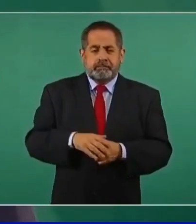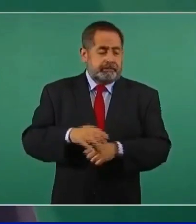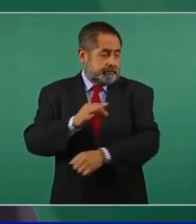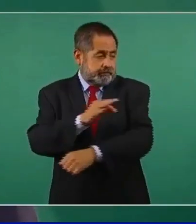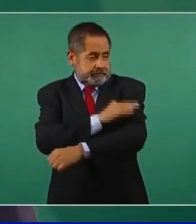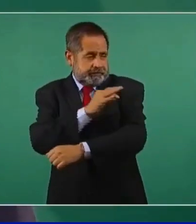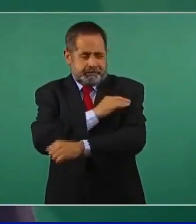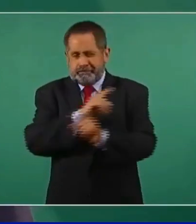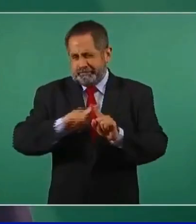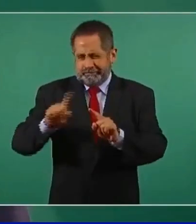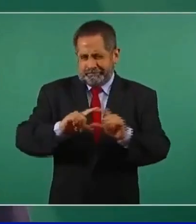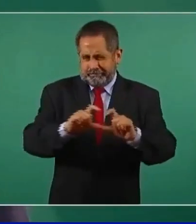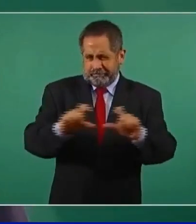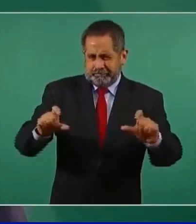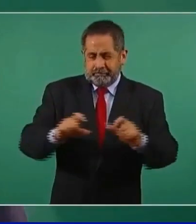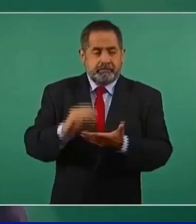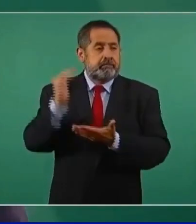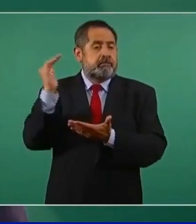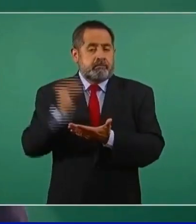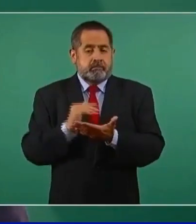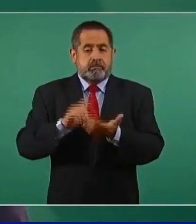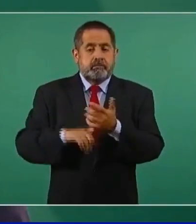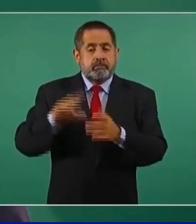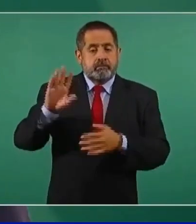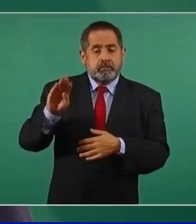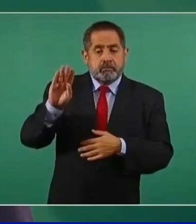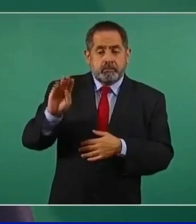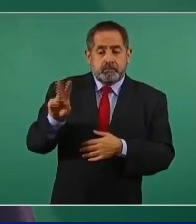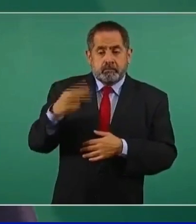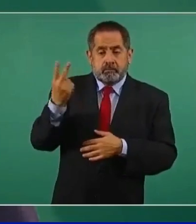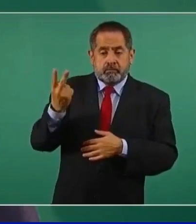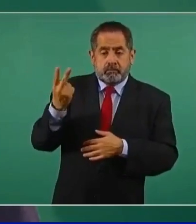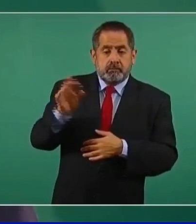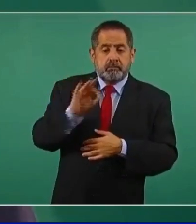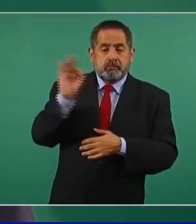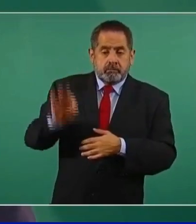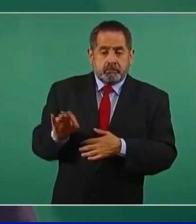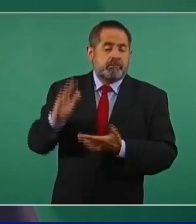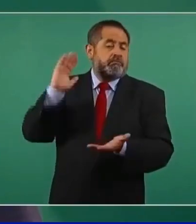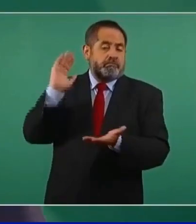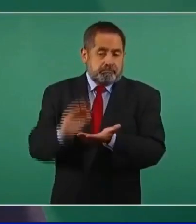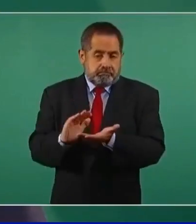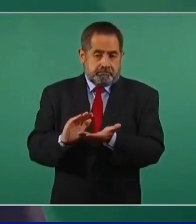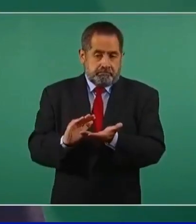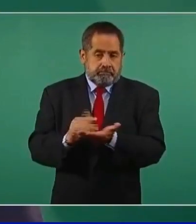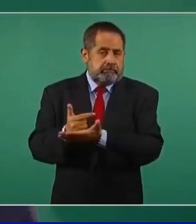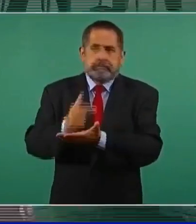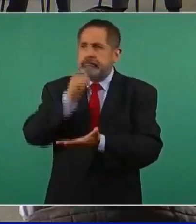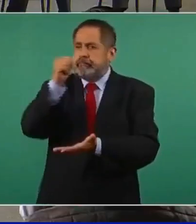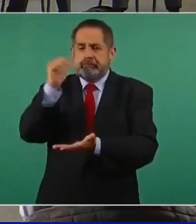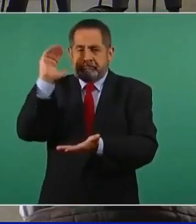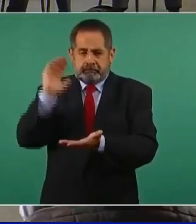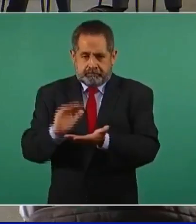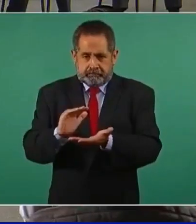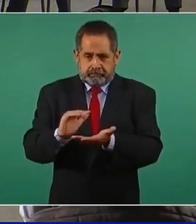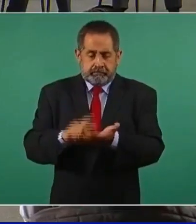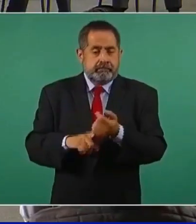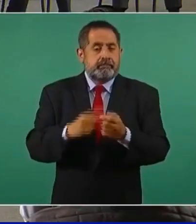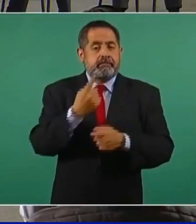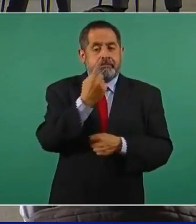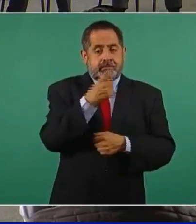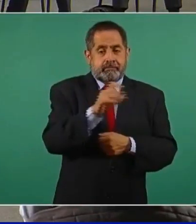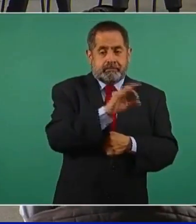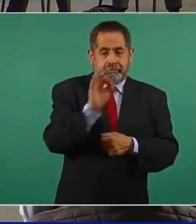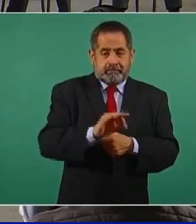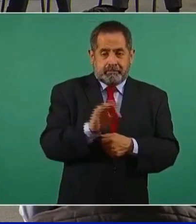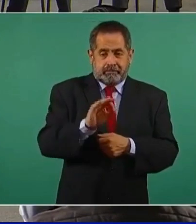estas vacunas reducen más del 92 por ciento el riesgo de enfermedad grave y reducen 100 por ciento el